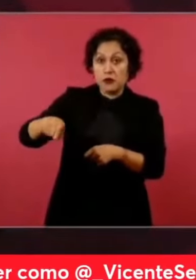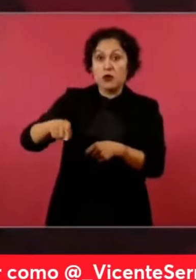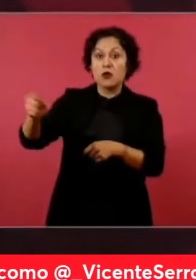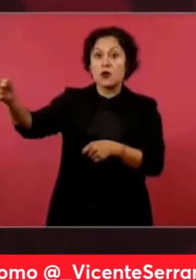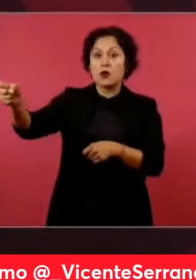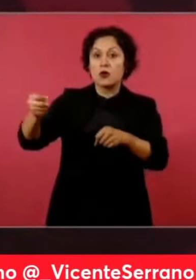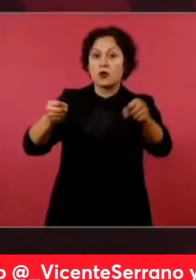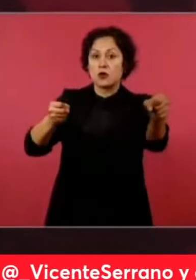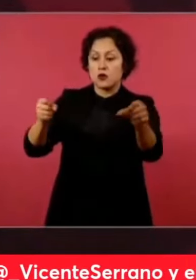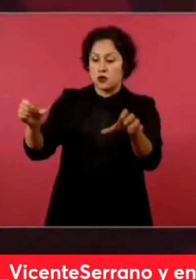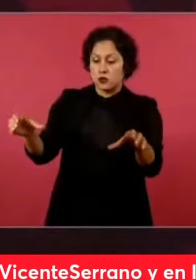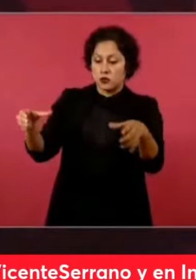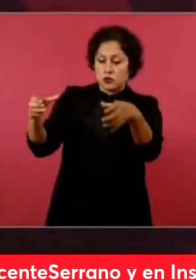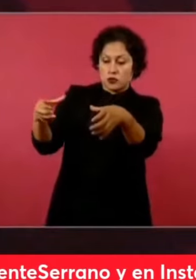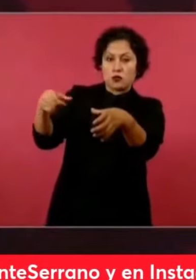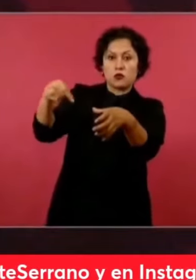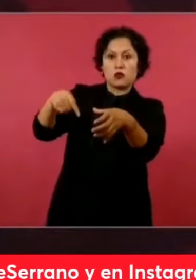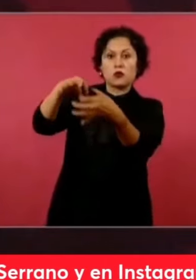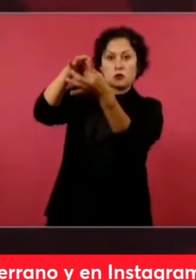auténtico Estado de Derecho,